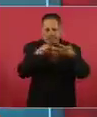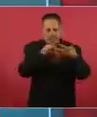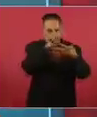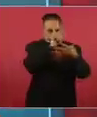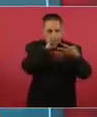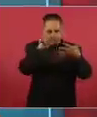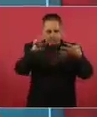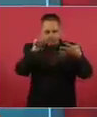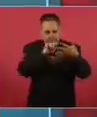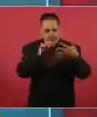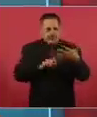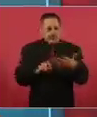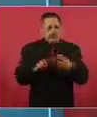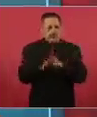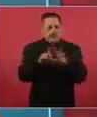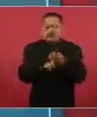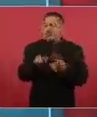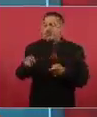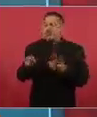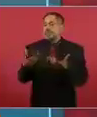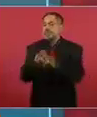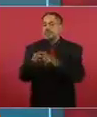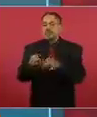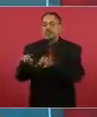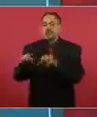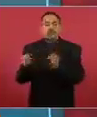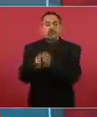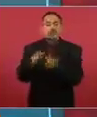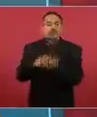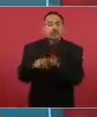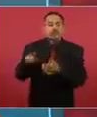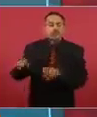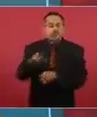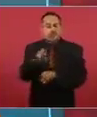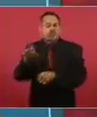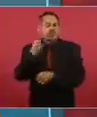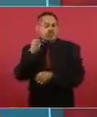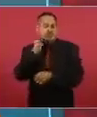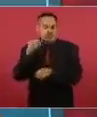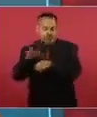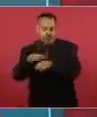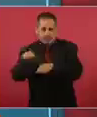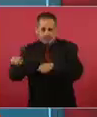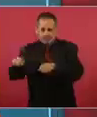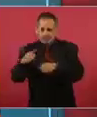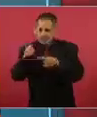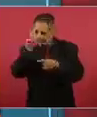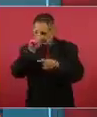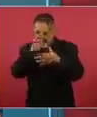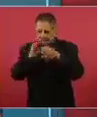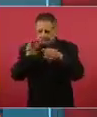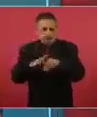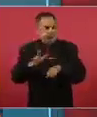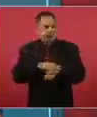O sea, que te apoyes en abogados para que